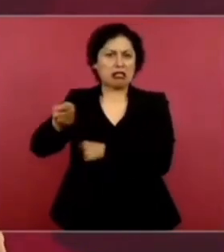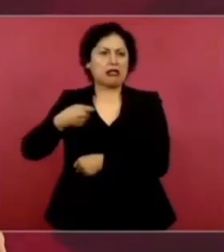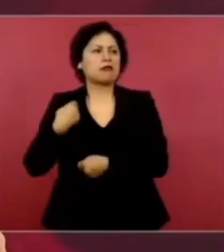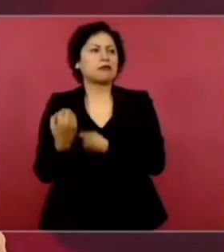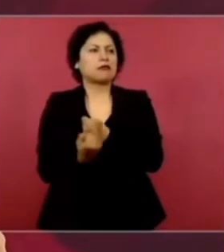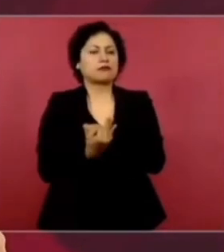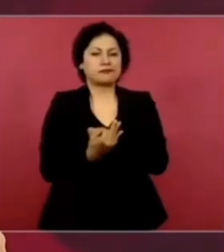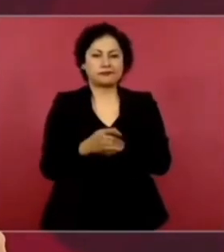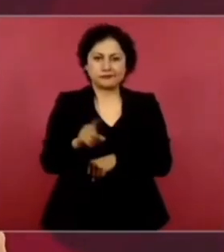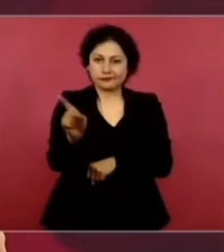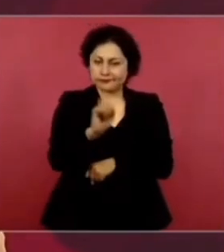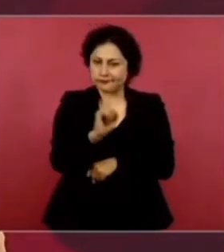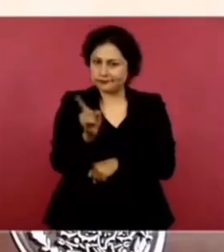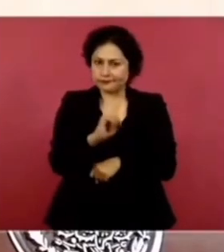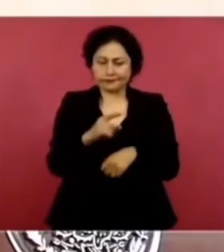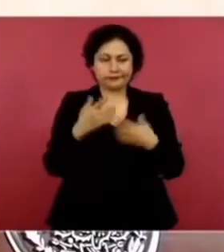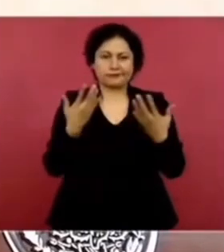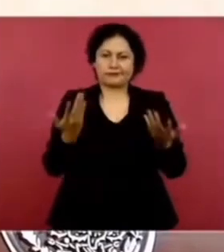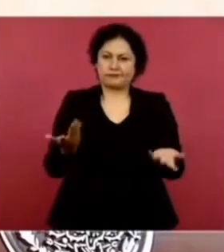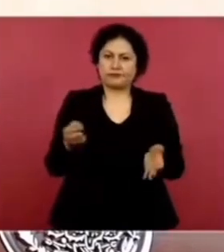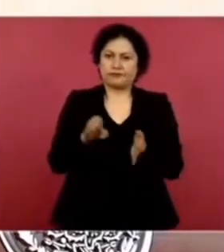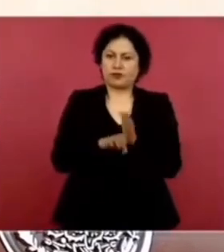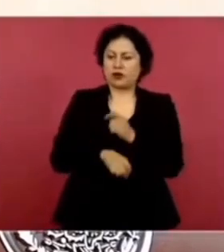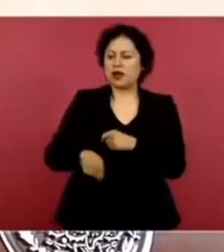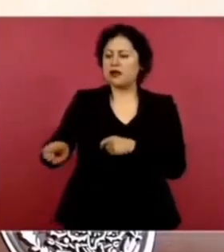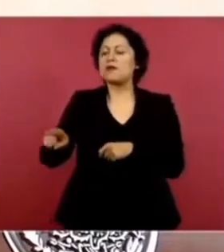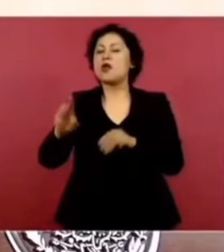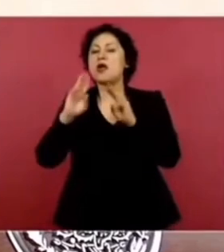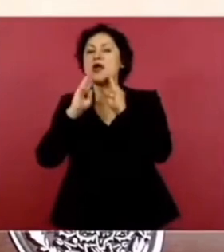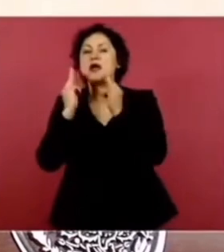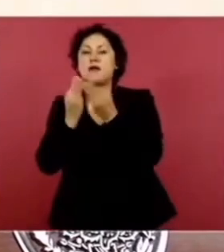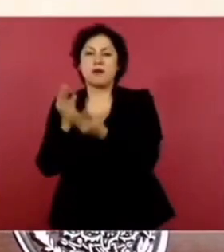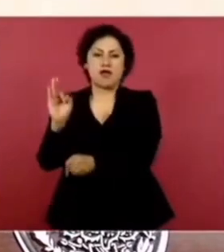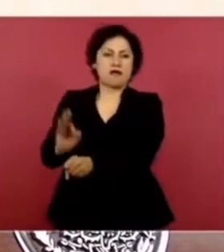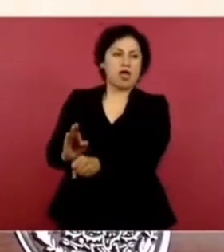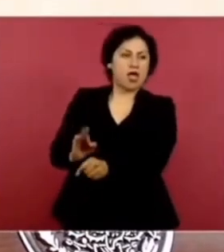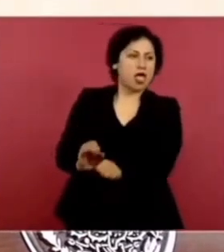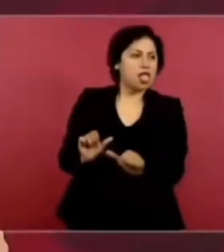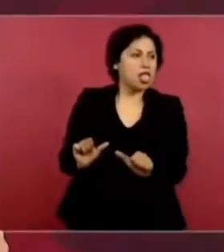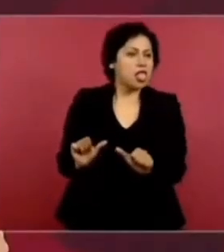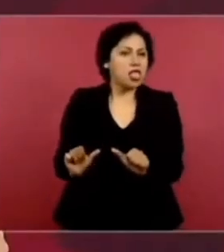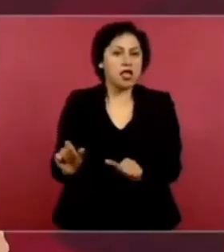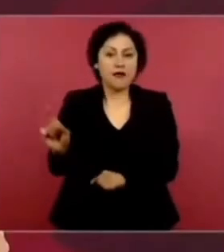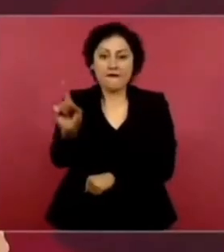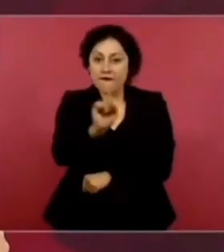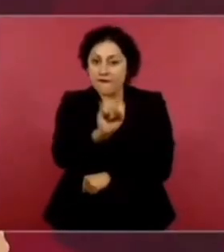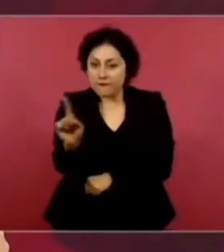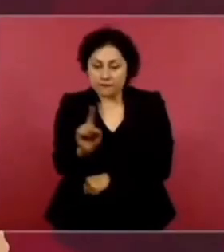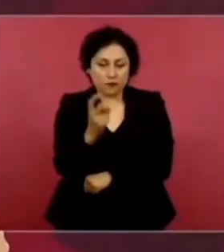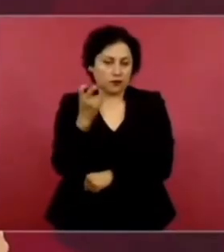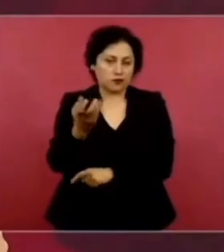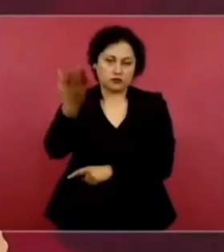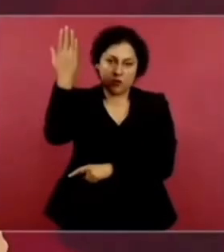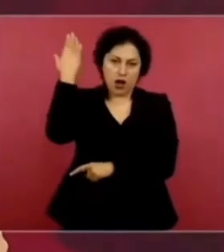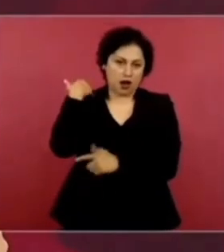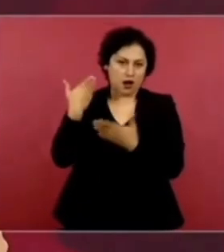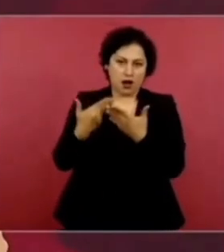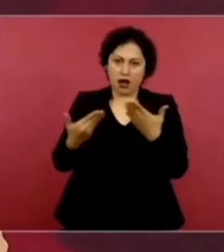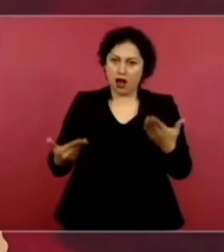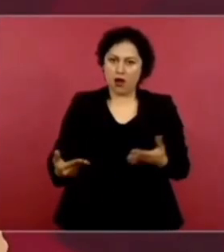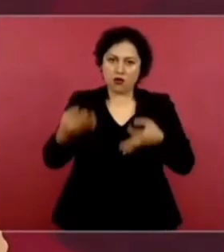De. La delincuencia organizada. No. Se está actuando con rectitud.